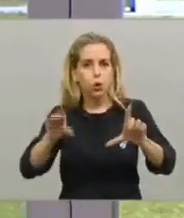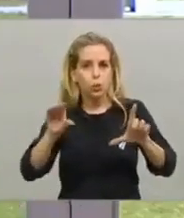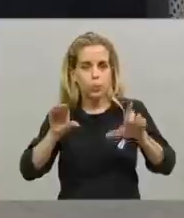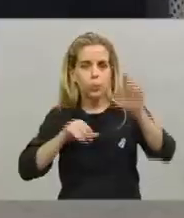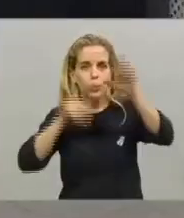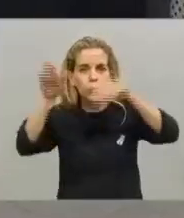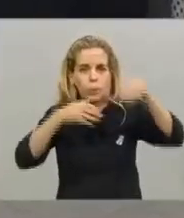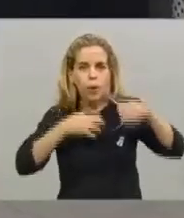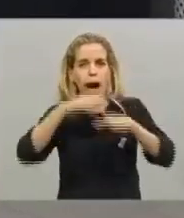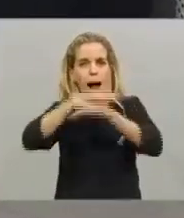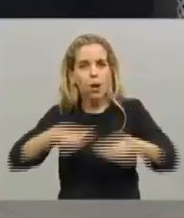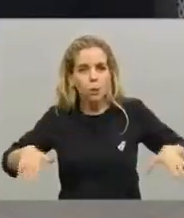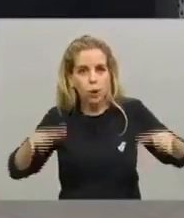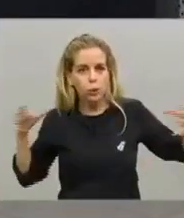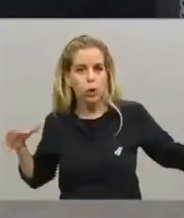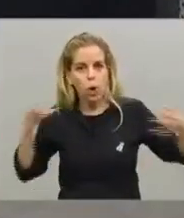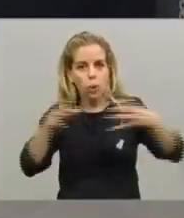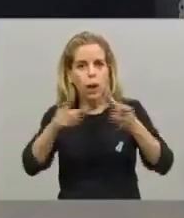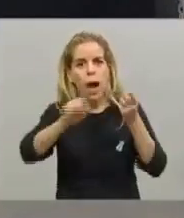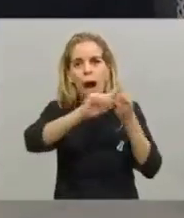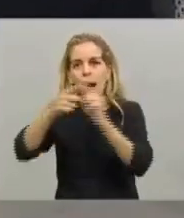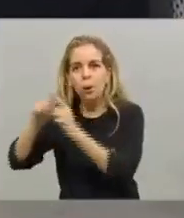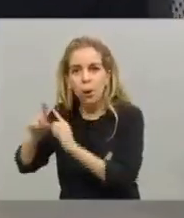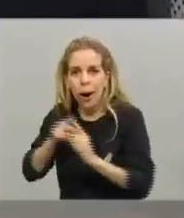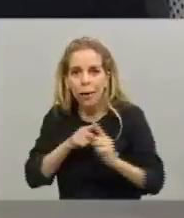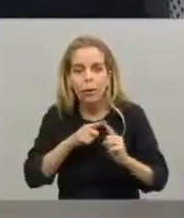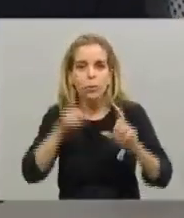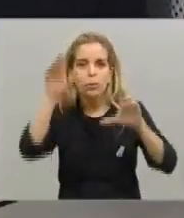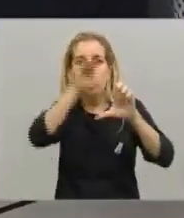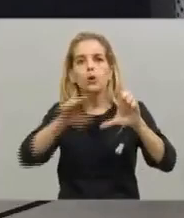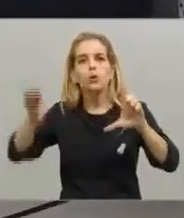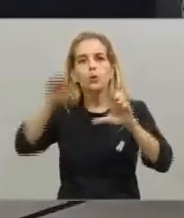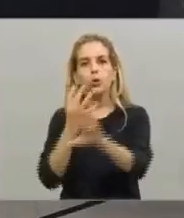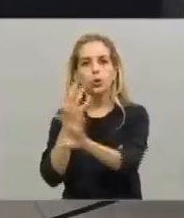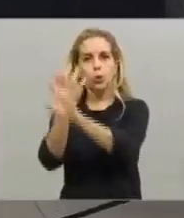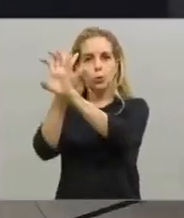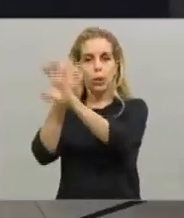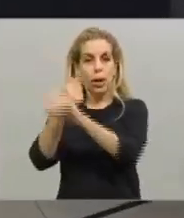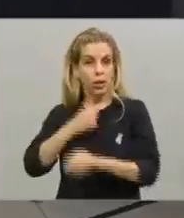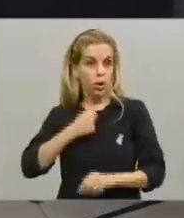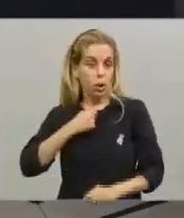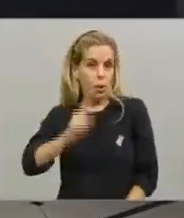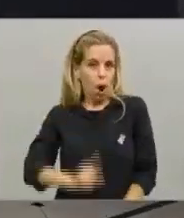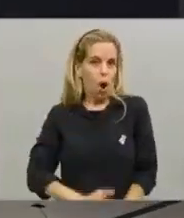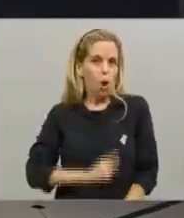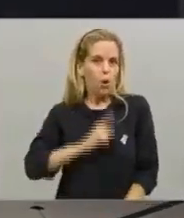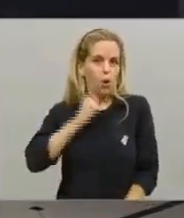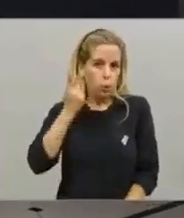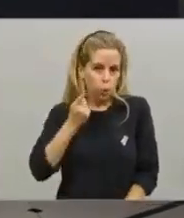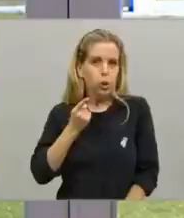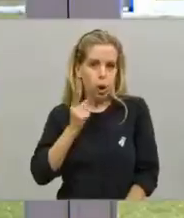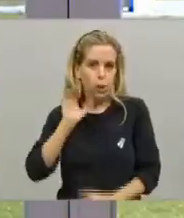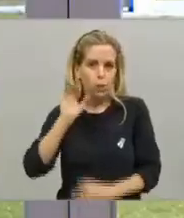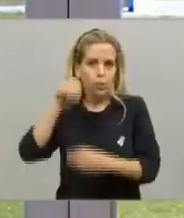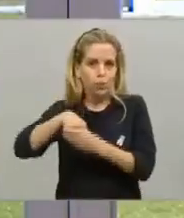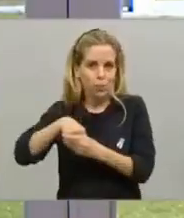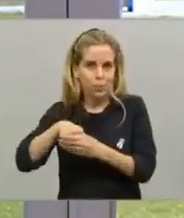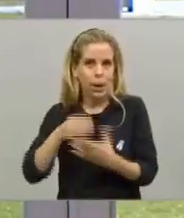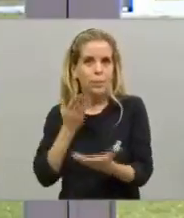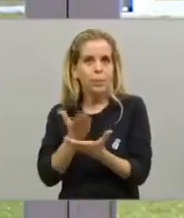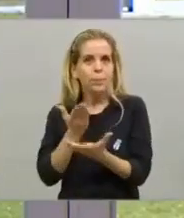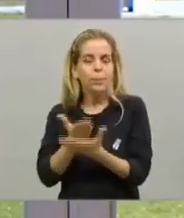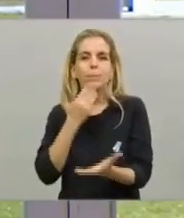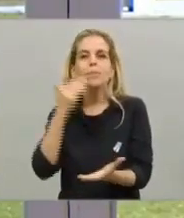reunirnos en teleconferencia y que yo tenga el enorme honor de tomarles